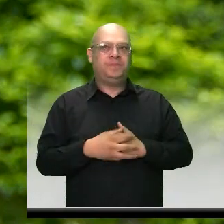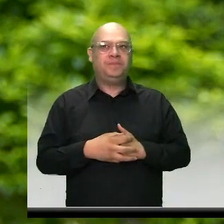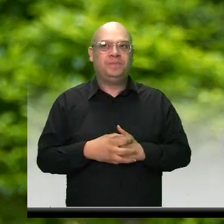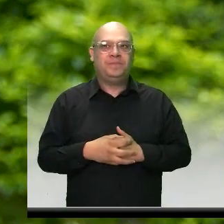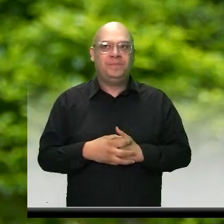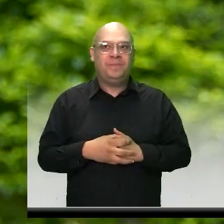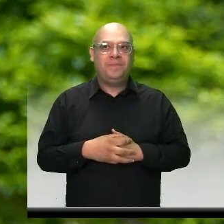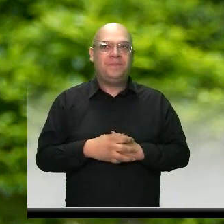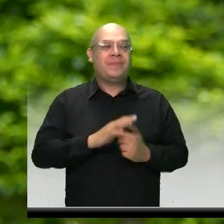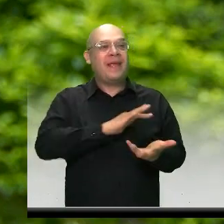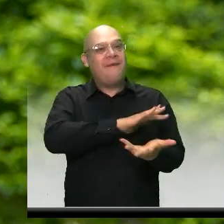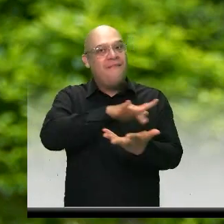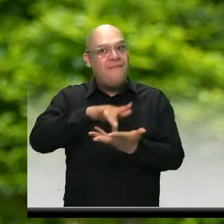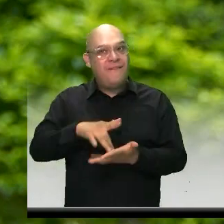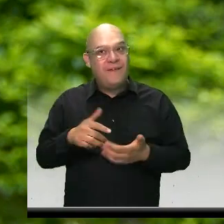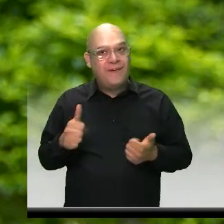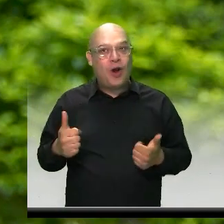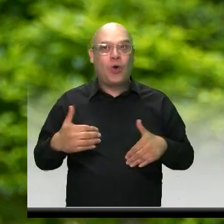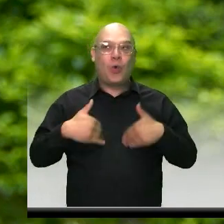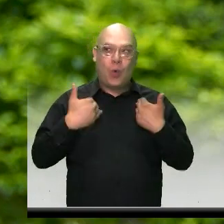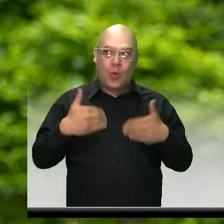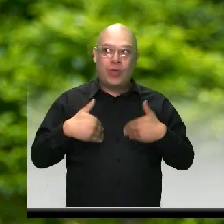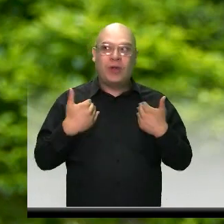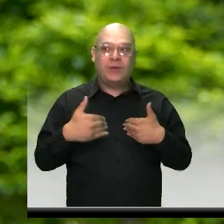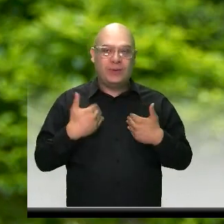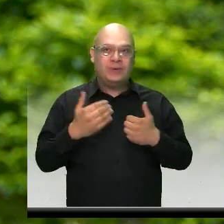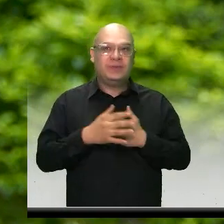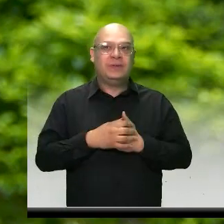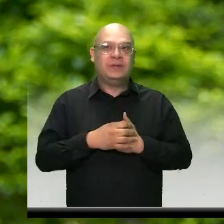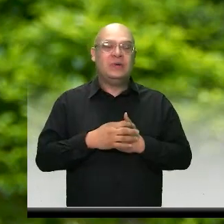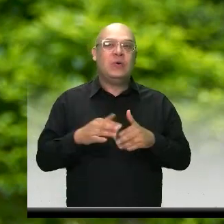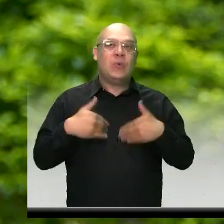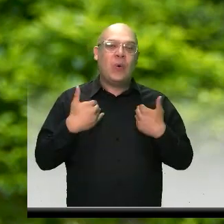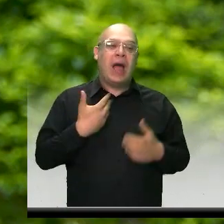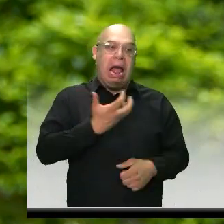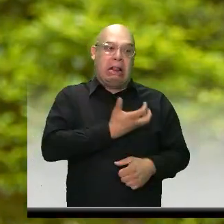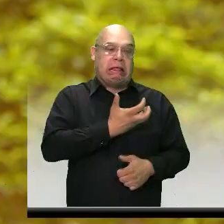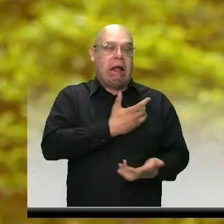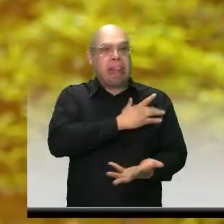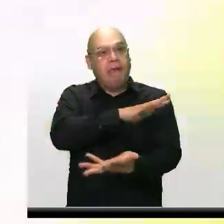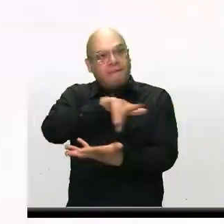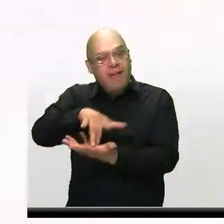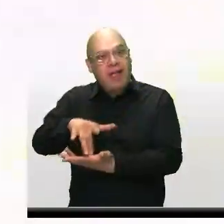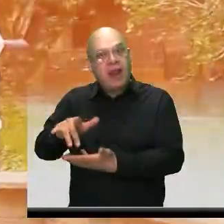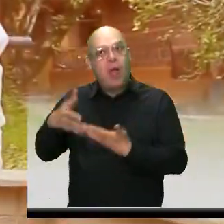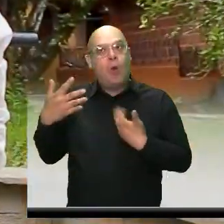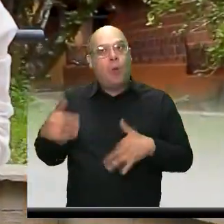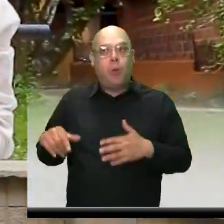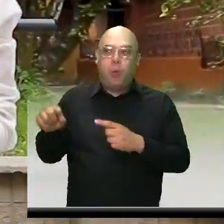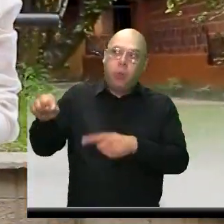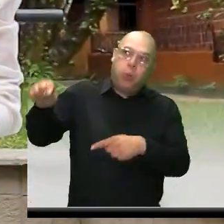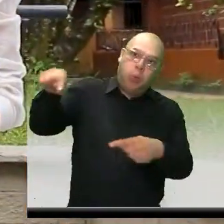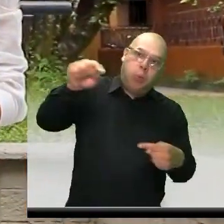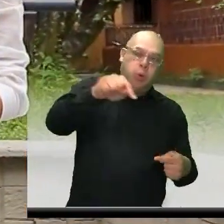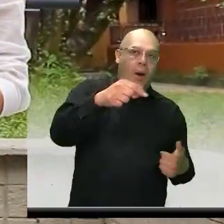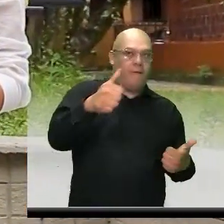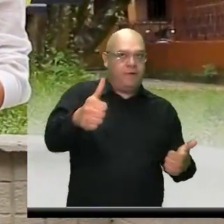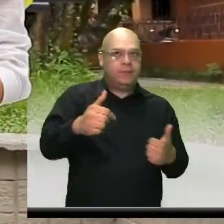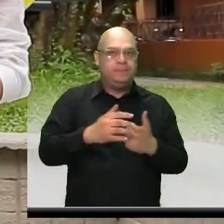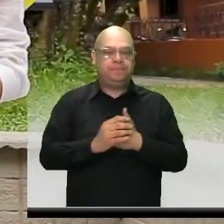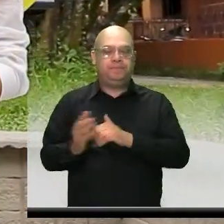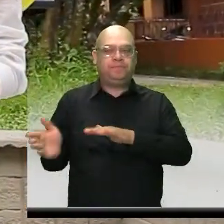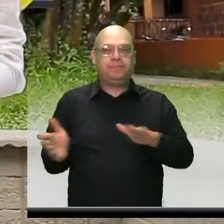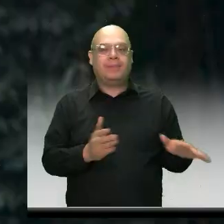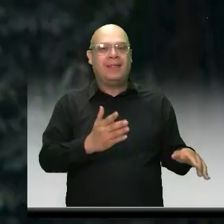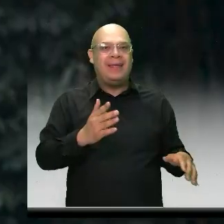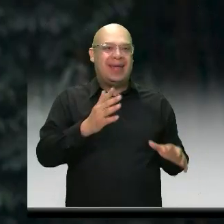presencia. Estamos muy contentos porque hay un alcalde con presencia en las comunidades. José, en la ciudad tenemos diferentes